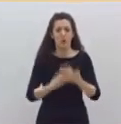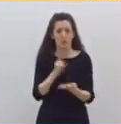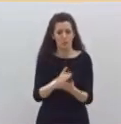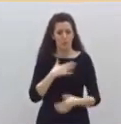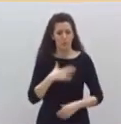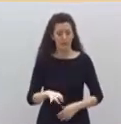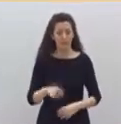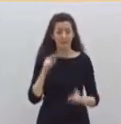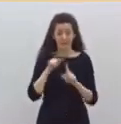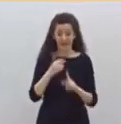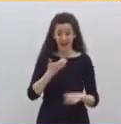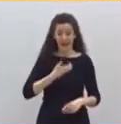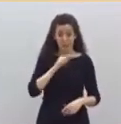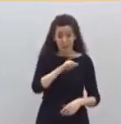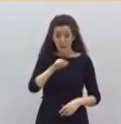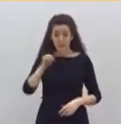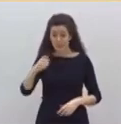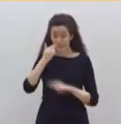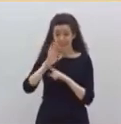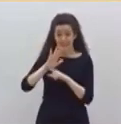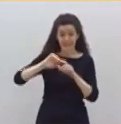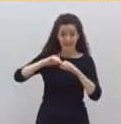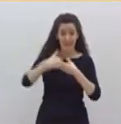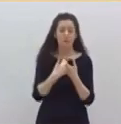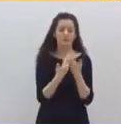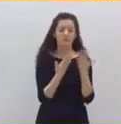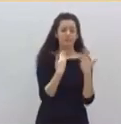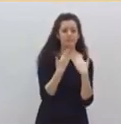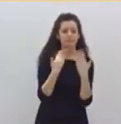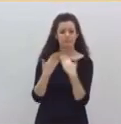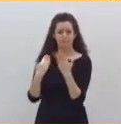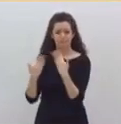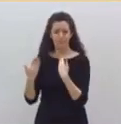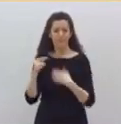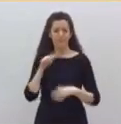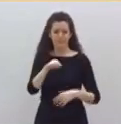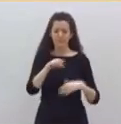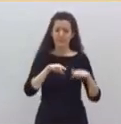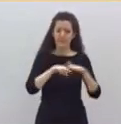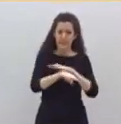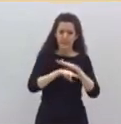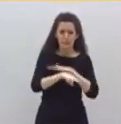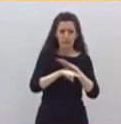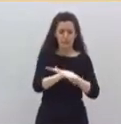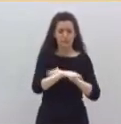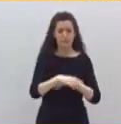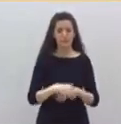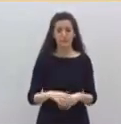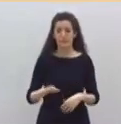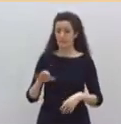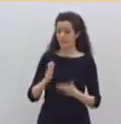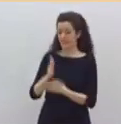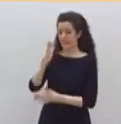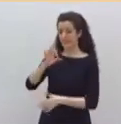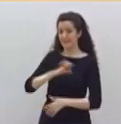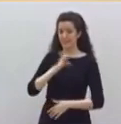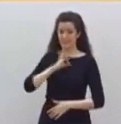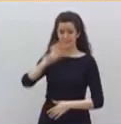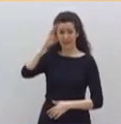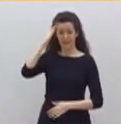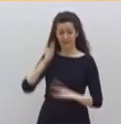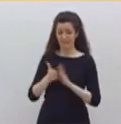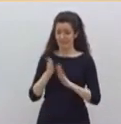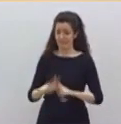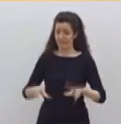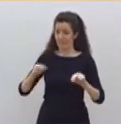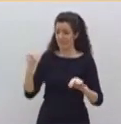y que utilicen su ventanilla única para la tramitación de estas gestiones ante el colapso de los servicios centrales. tendría que terminar, por favor. presidenta. Muchas